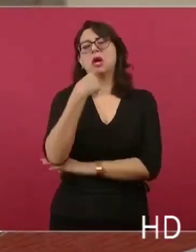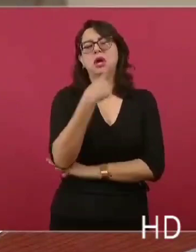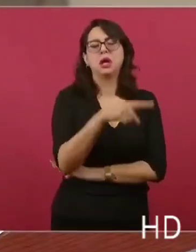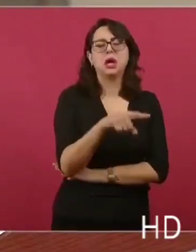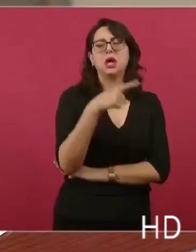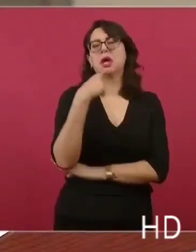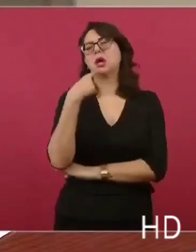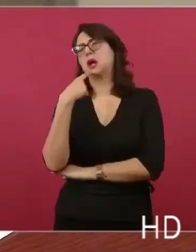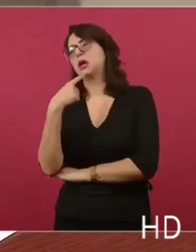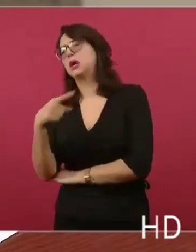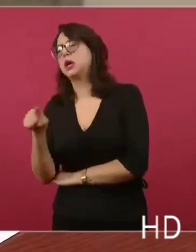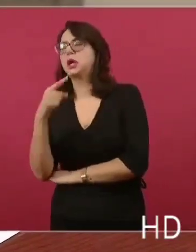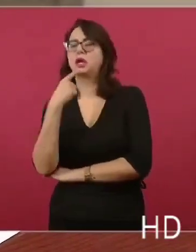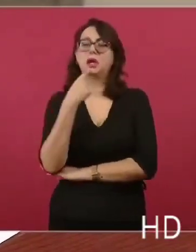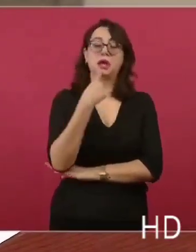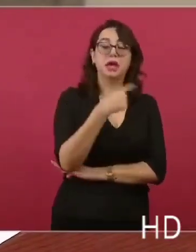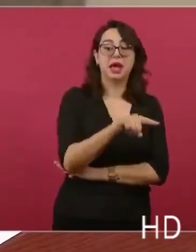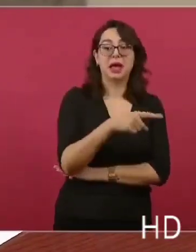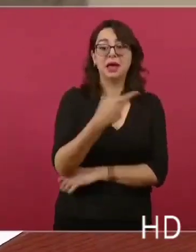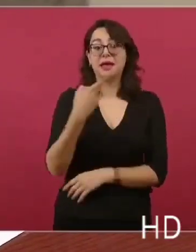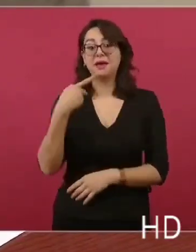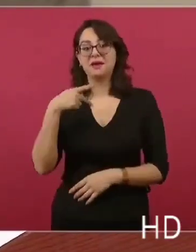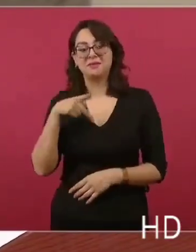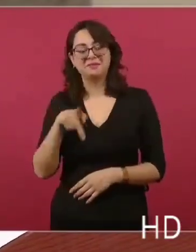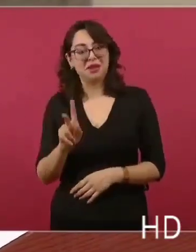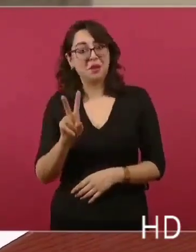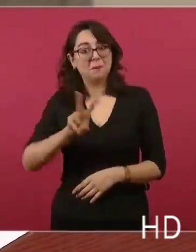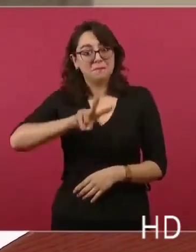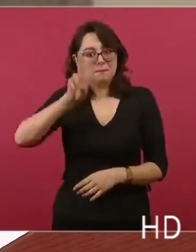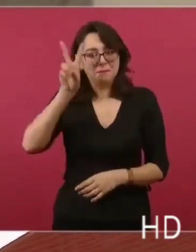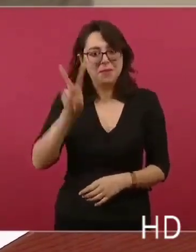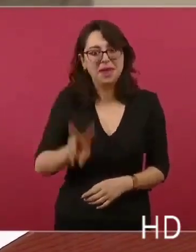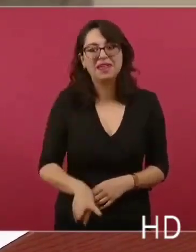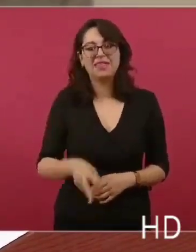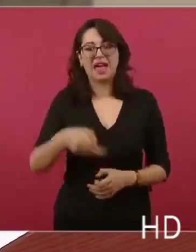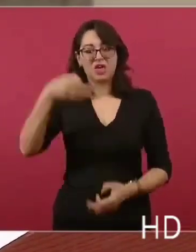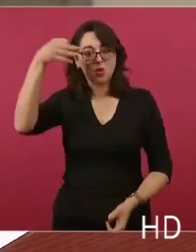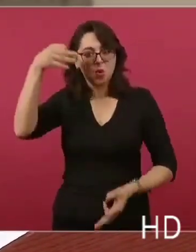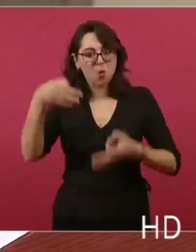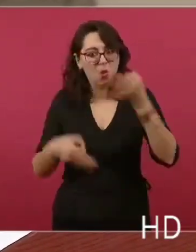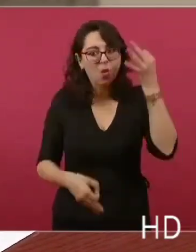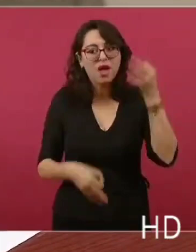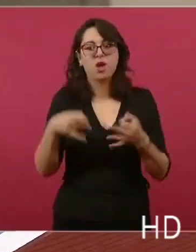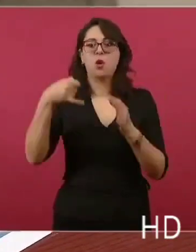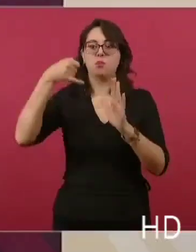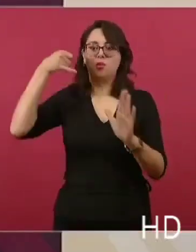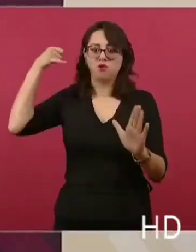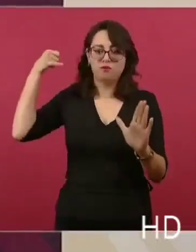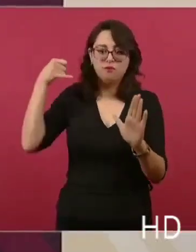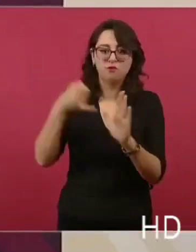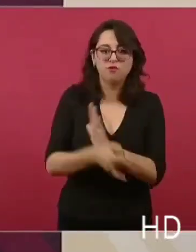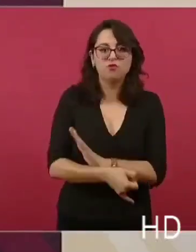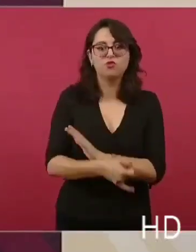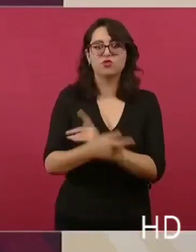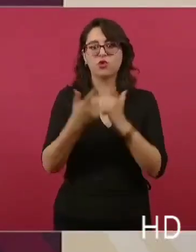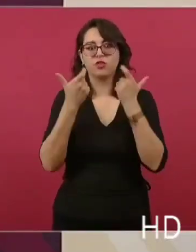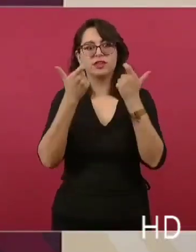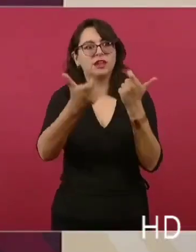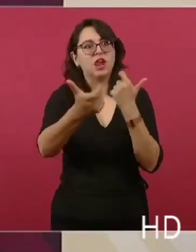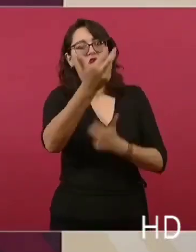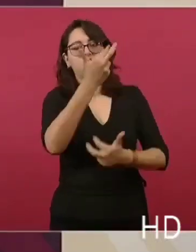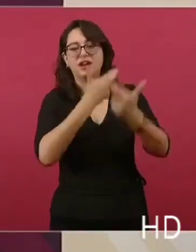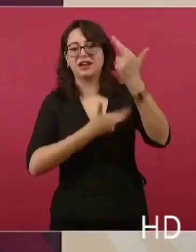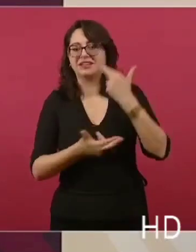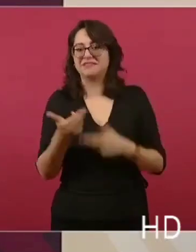trama de corrupción, para recuperar el producto de la corrupción, no hay registro.